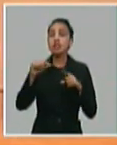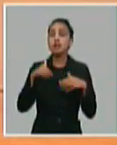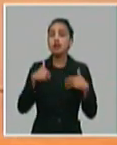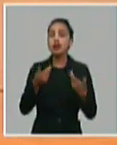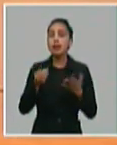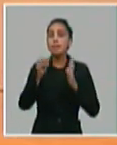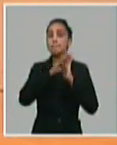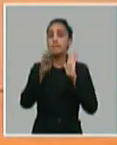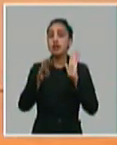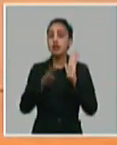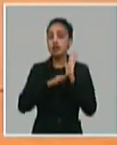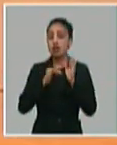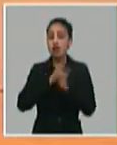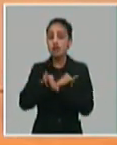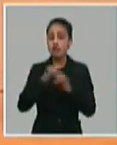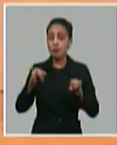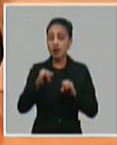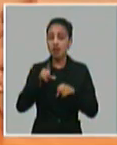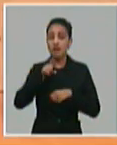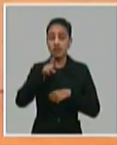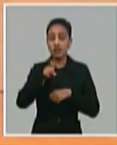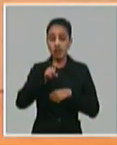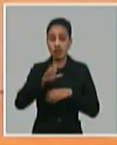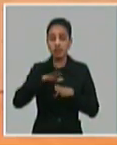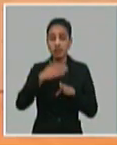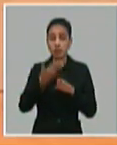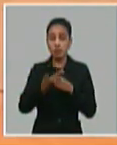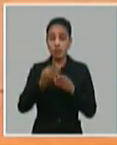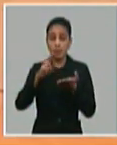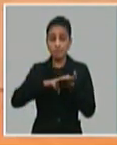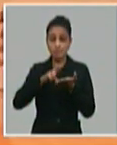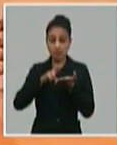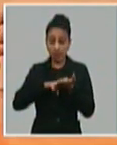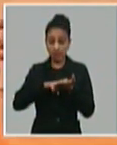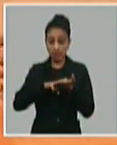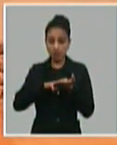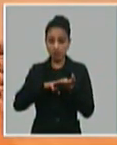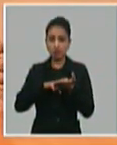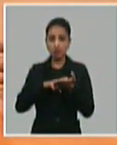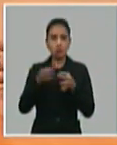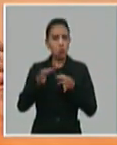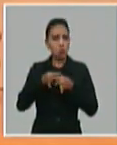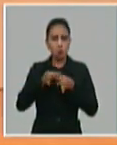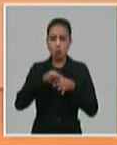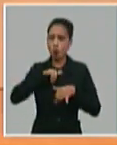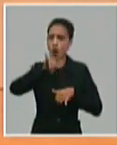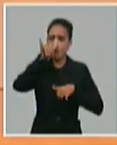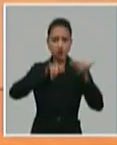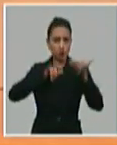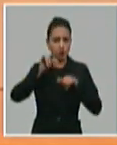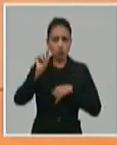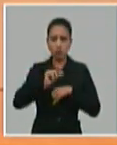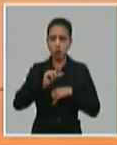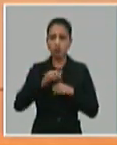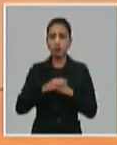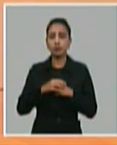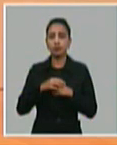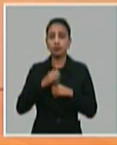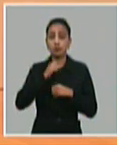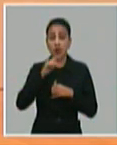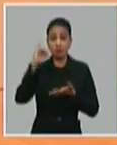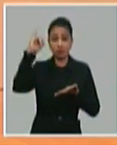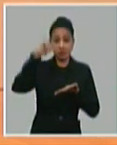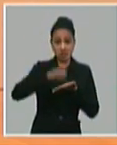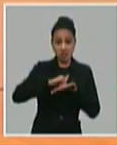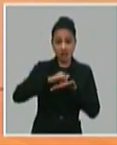la medida anunciada. Al final, después del martes, habrá muy poco avión que llegue. Y cuando llegue un avión, vendrá